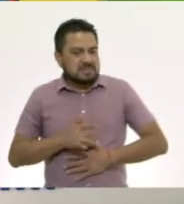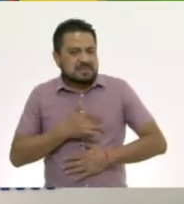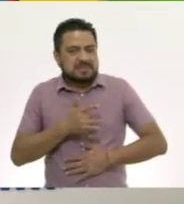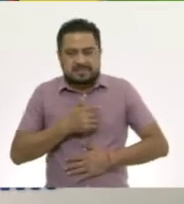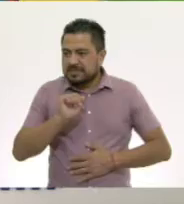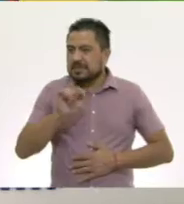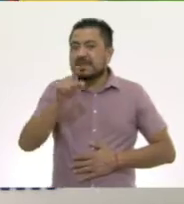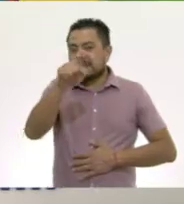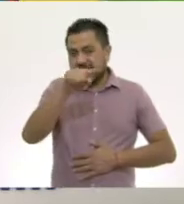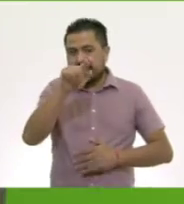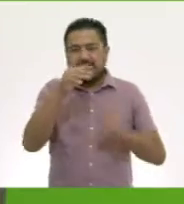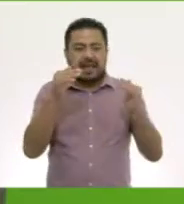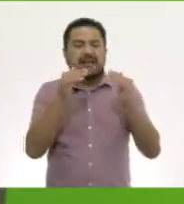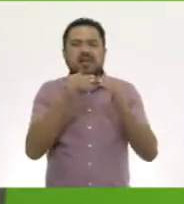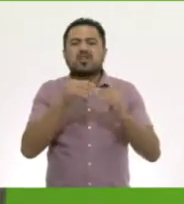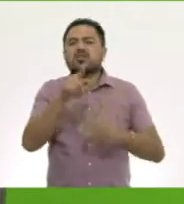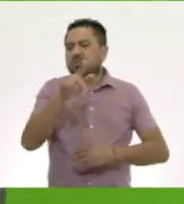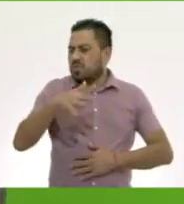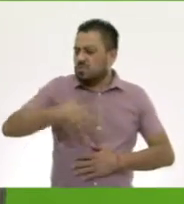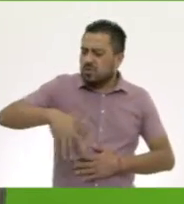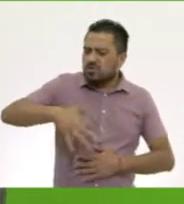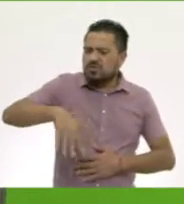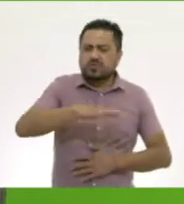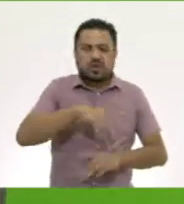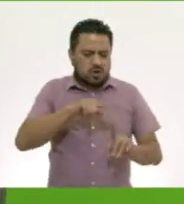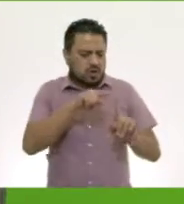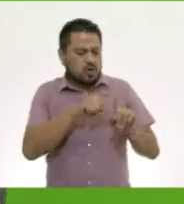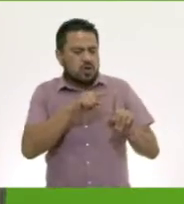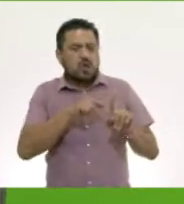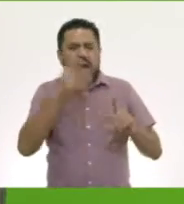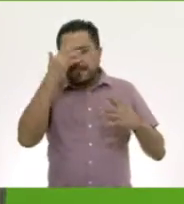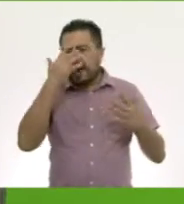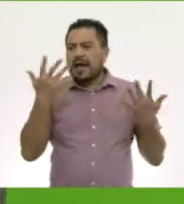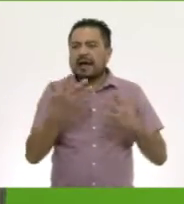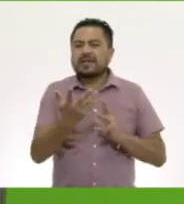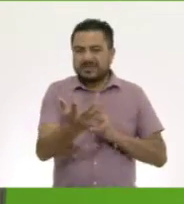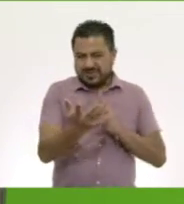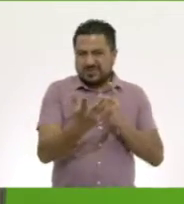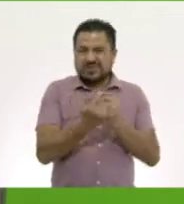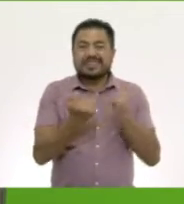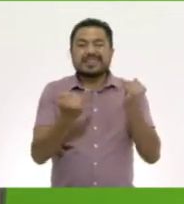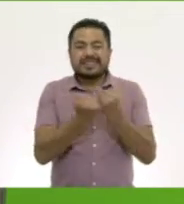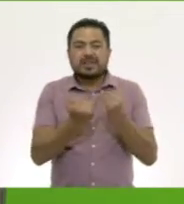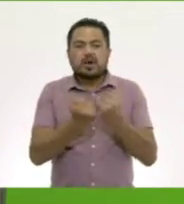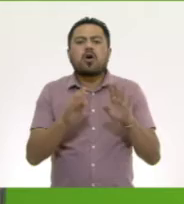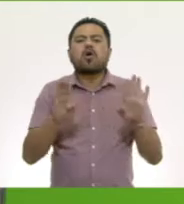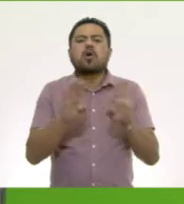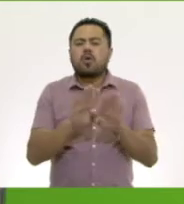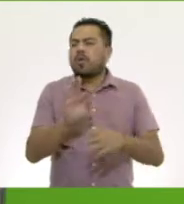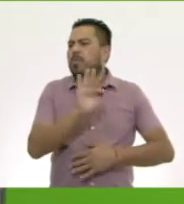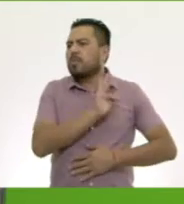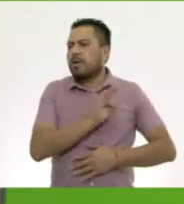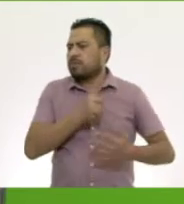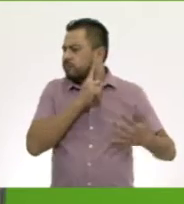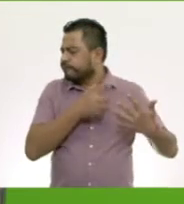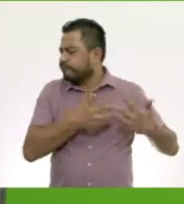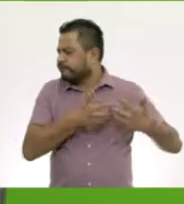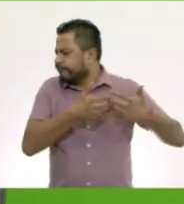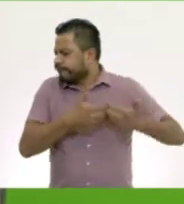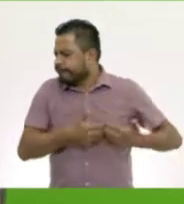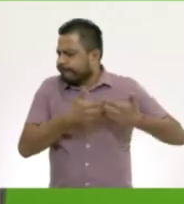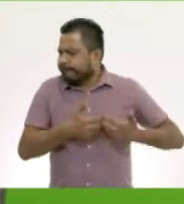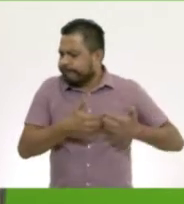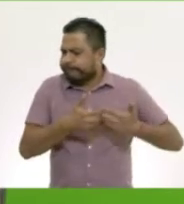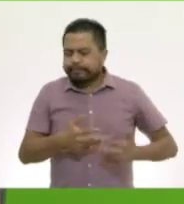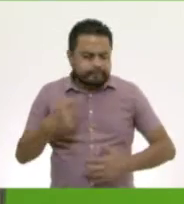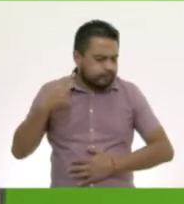En casa, tú busca tus colores para que lo hagas con nosotras. ¿Cómo podemos producir un sonido